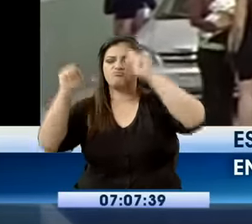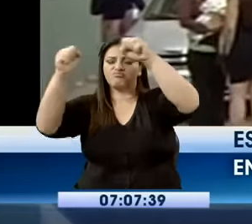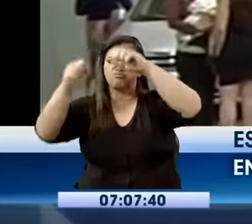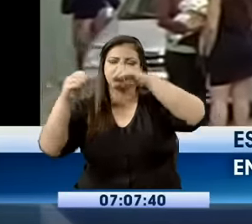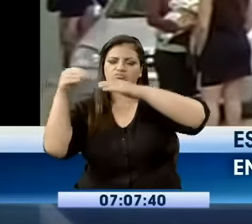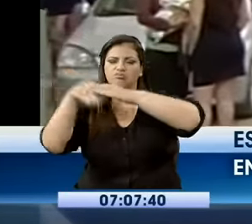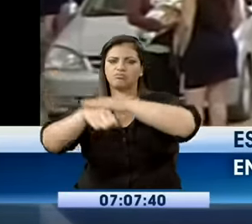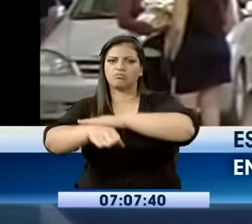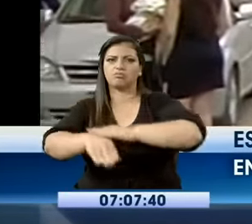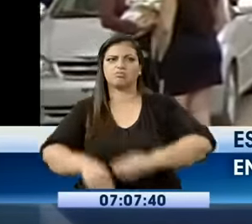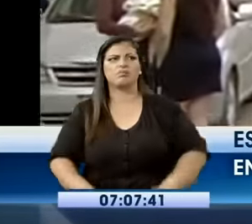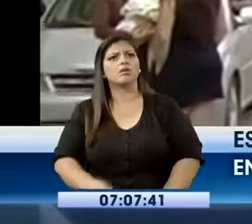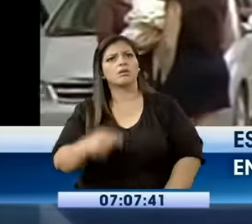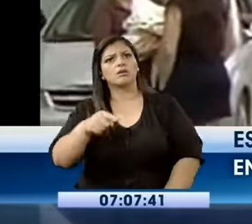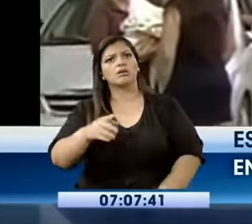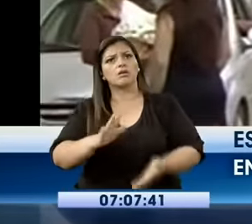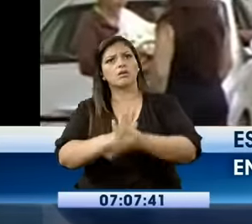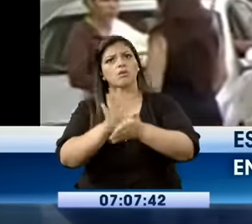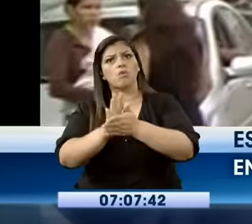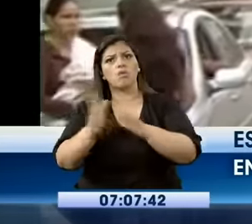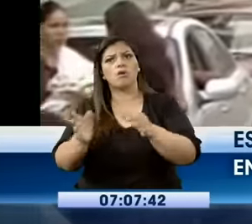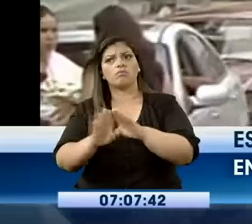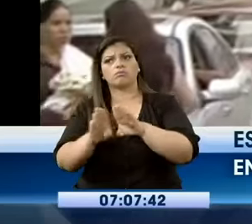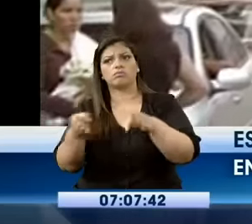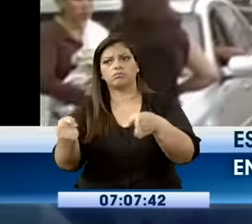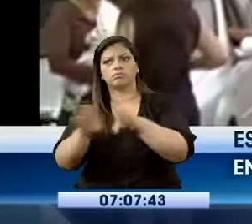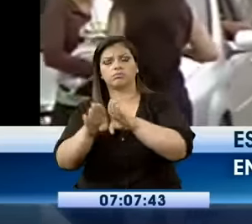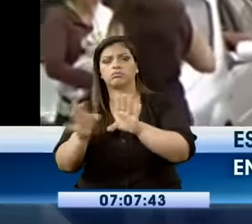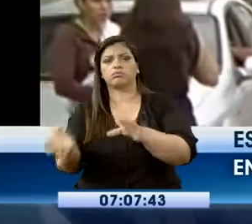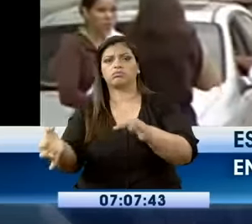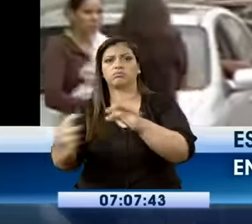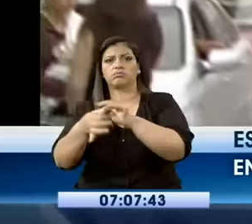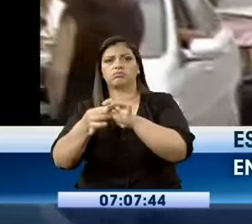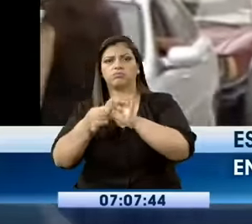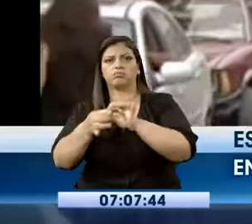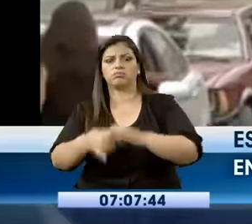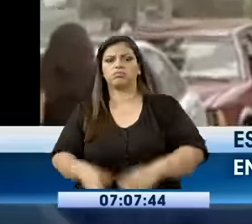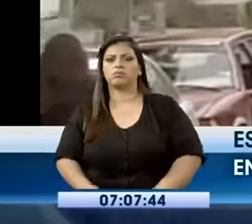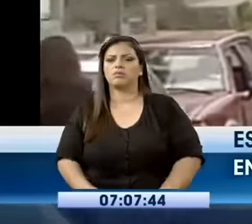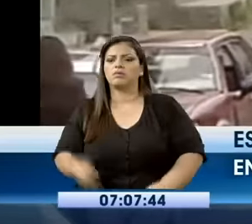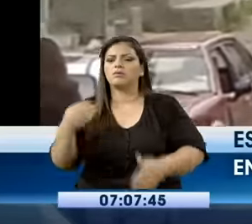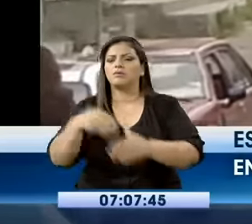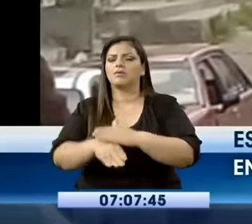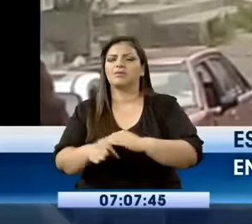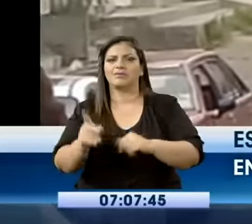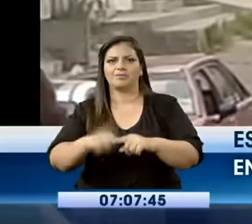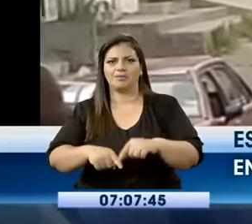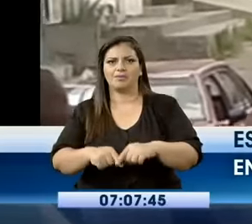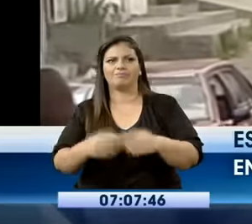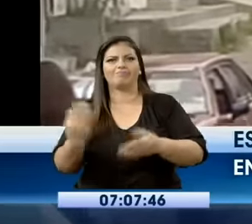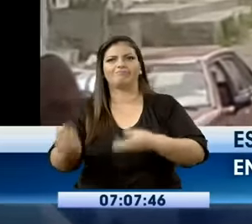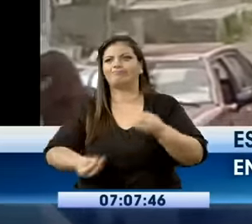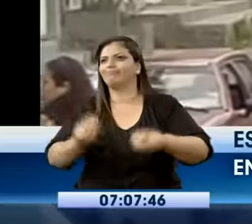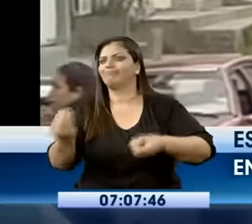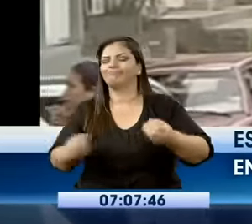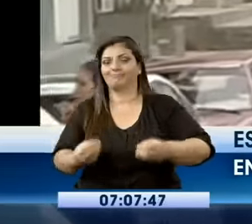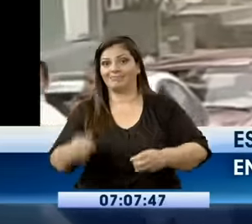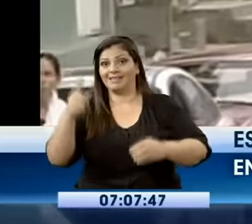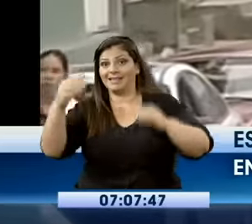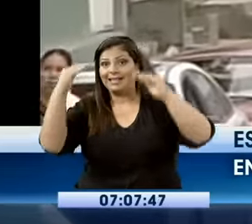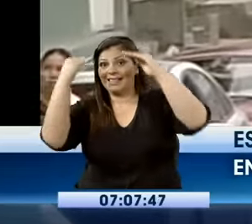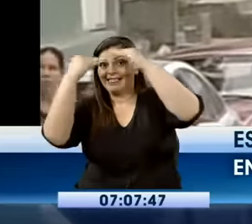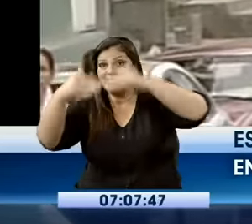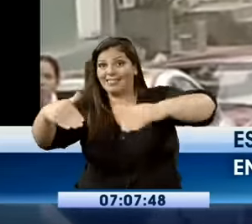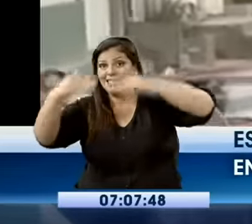intactas, con candado, con cerradura. Aparentemente se han subido por el techo, que el techo es muy bajito, y por ahí han robado,